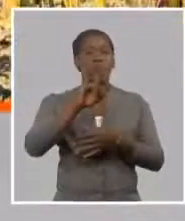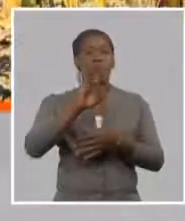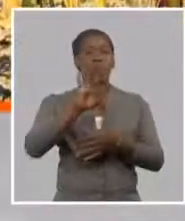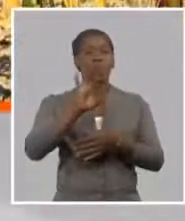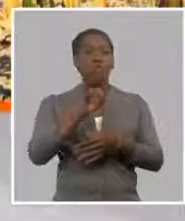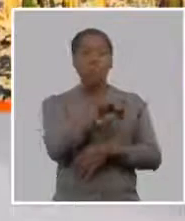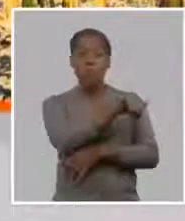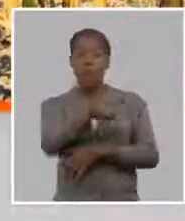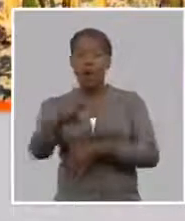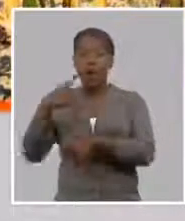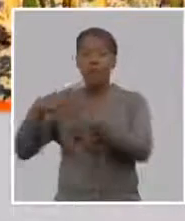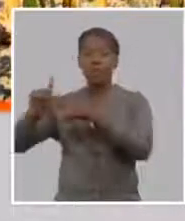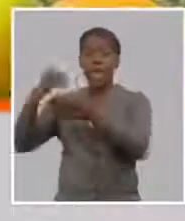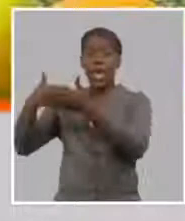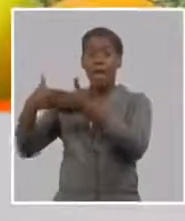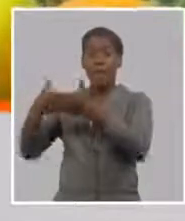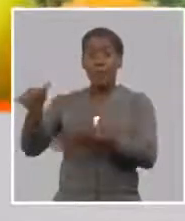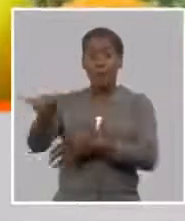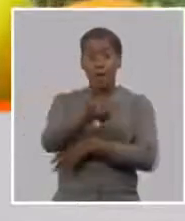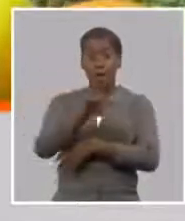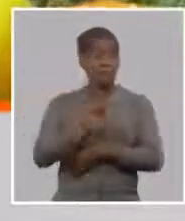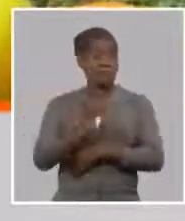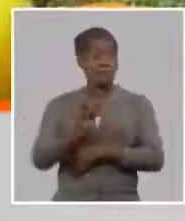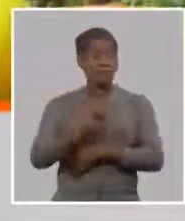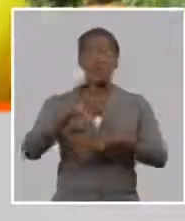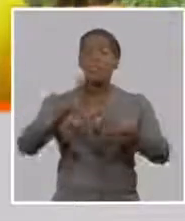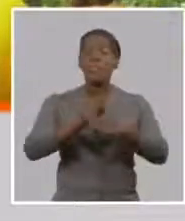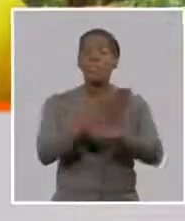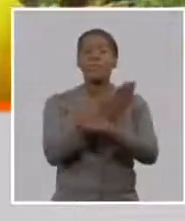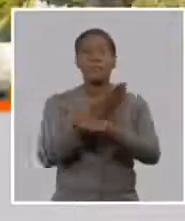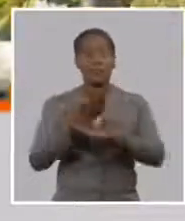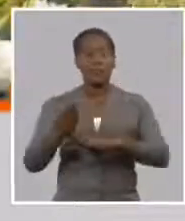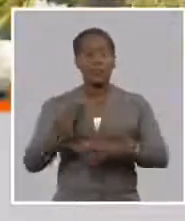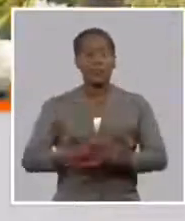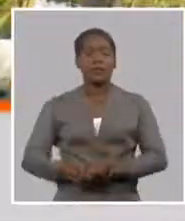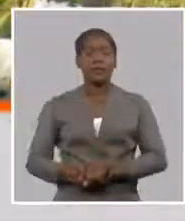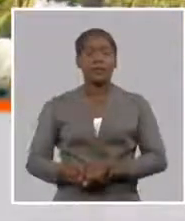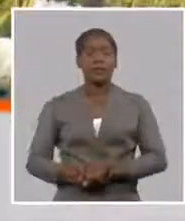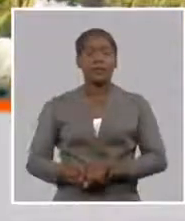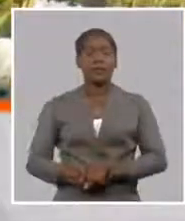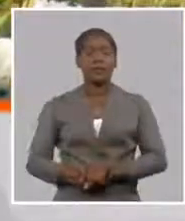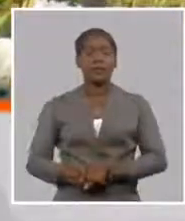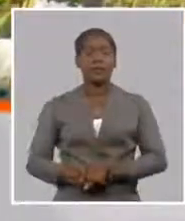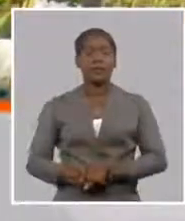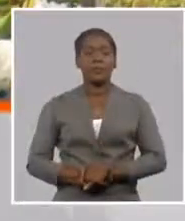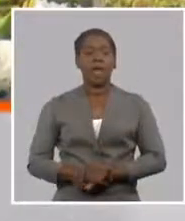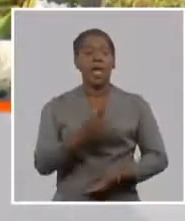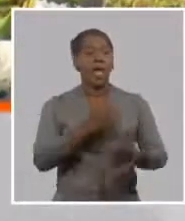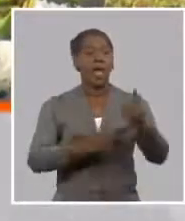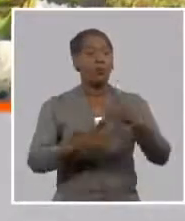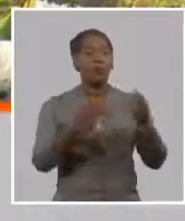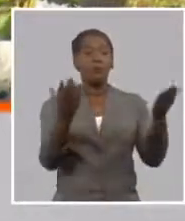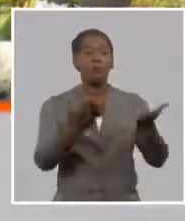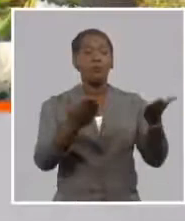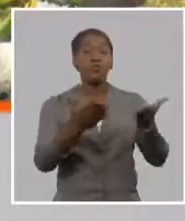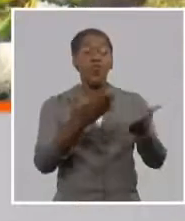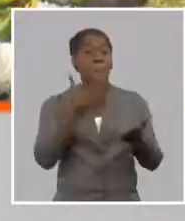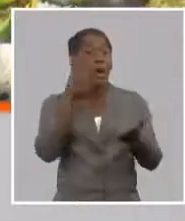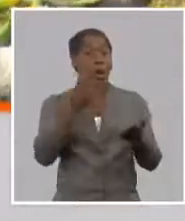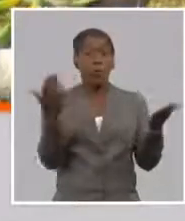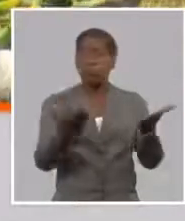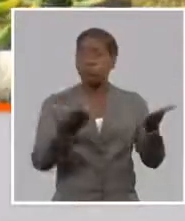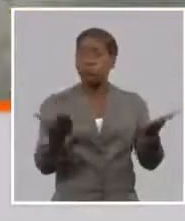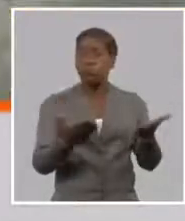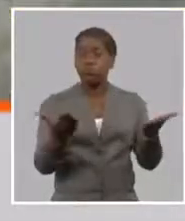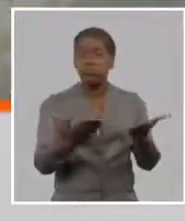no podemos seguir con el mismo traje para todos los productores porque todos los productores no son iguales el productor es muy bueno y el productor es avanzado y esos